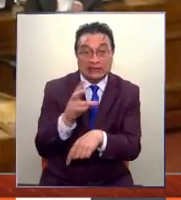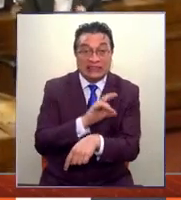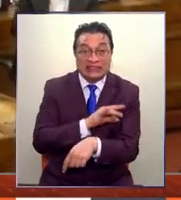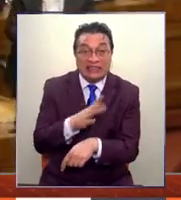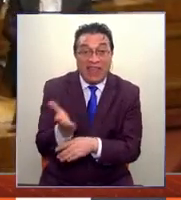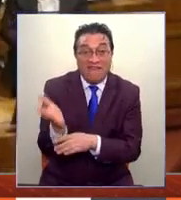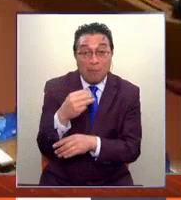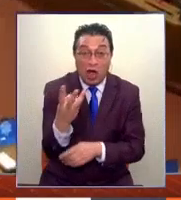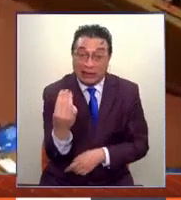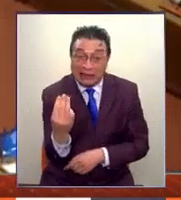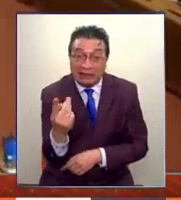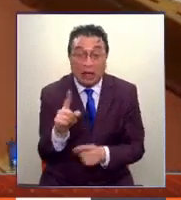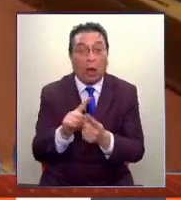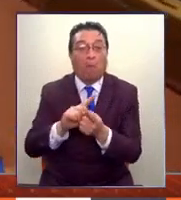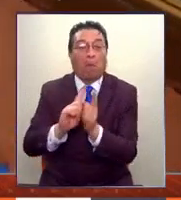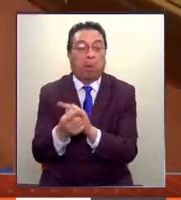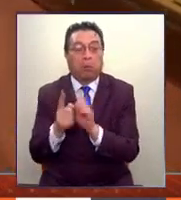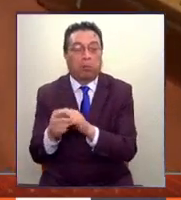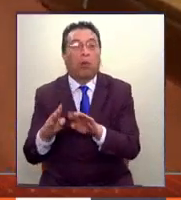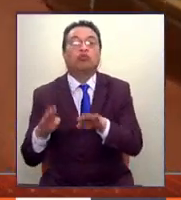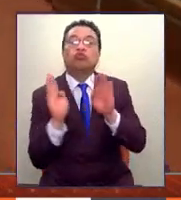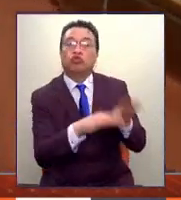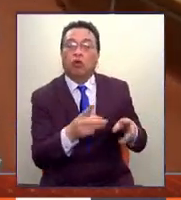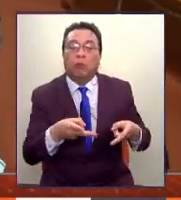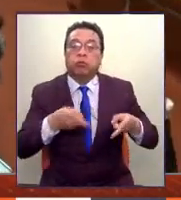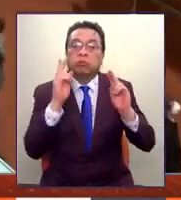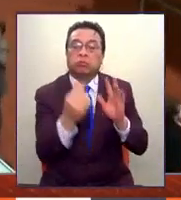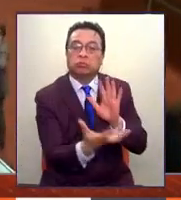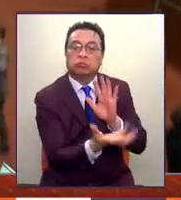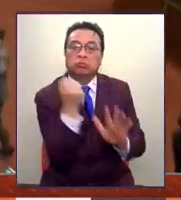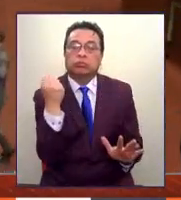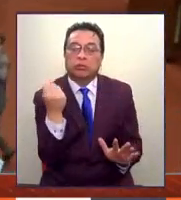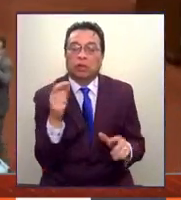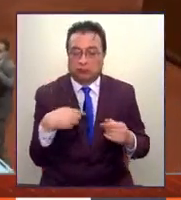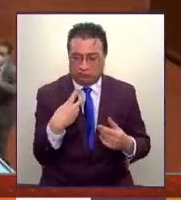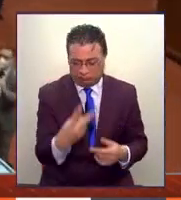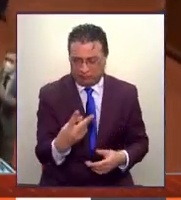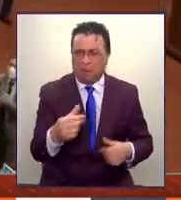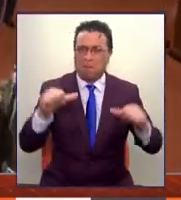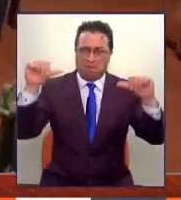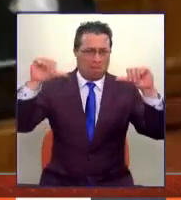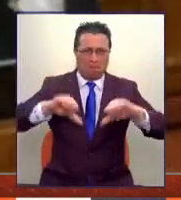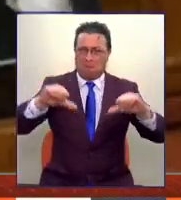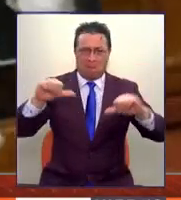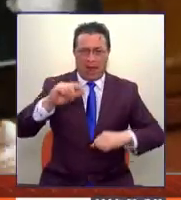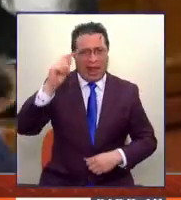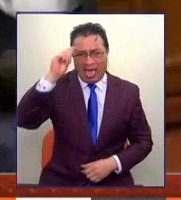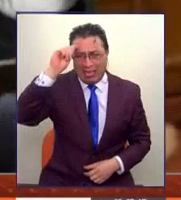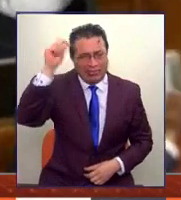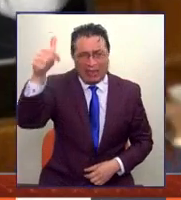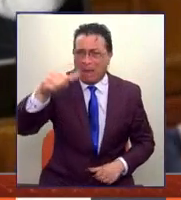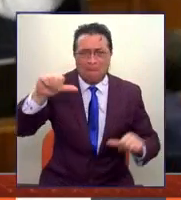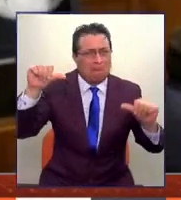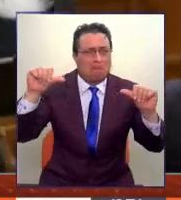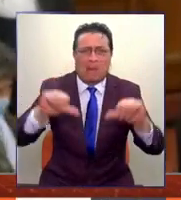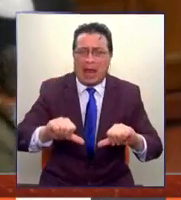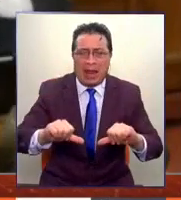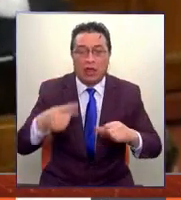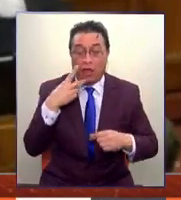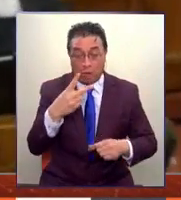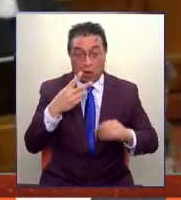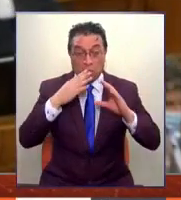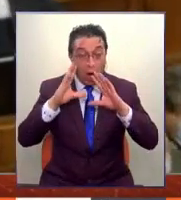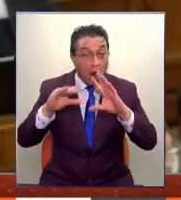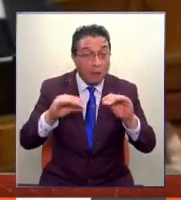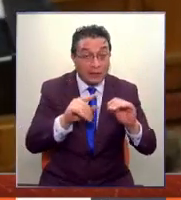votaron a favor de esa iniciativa, que a nosotros nos parece una mala idea. Estaba escuchando los comentarios antes de esta